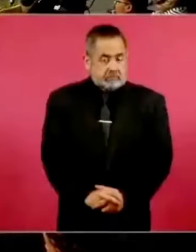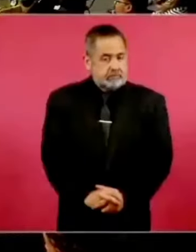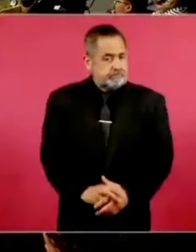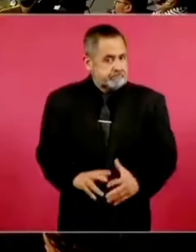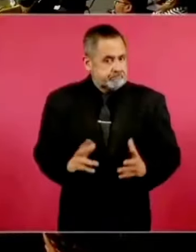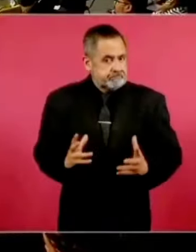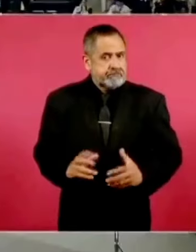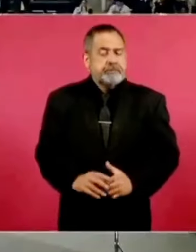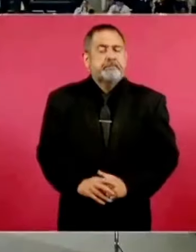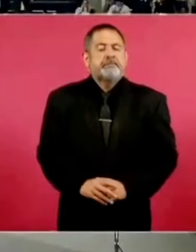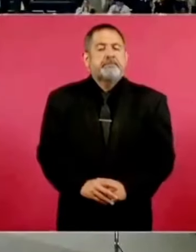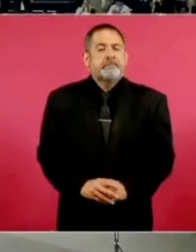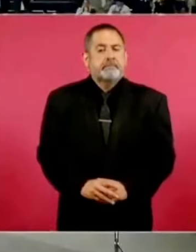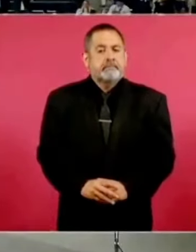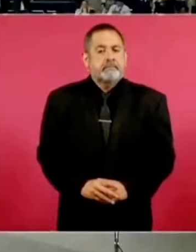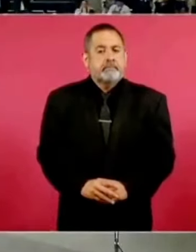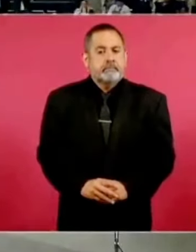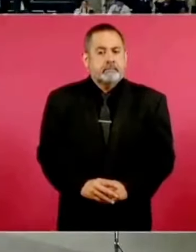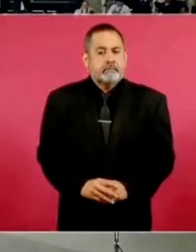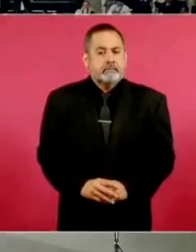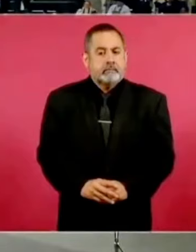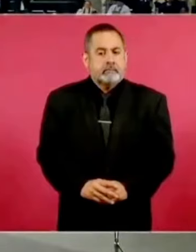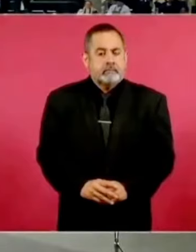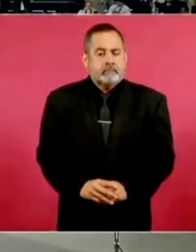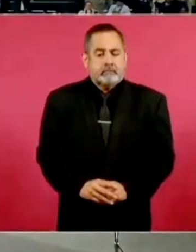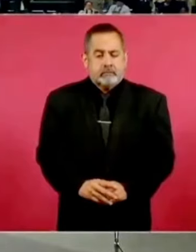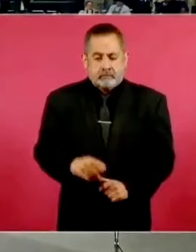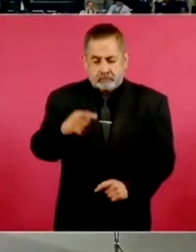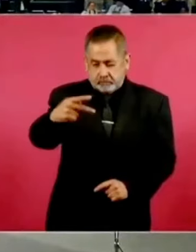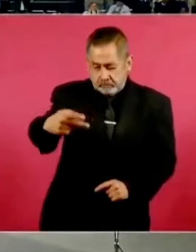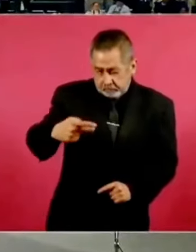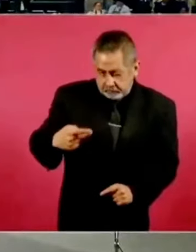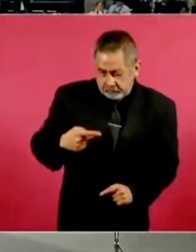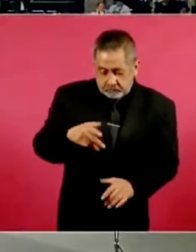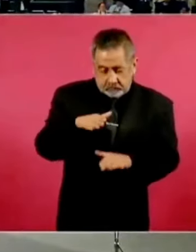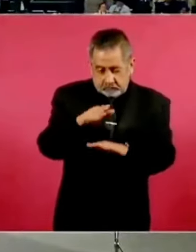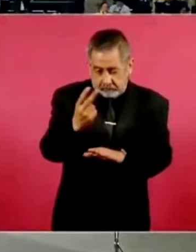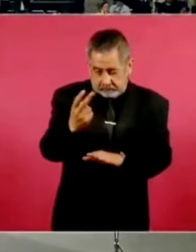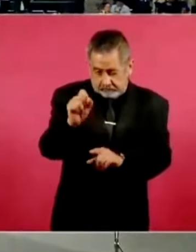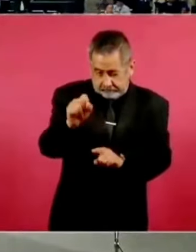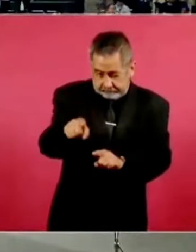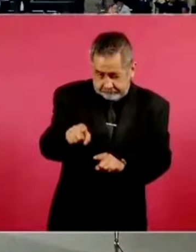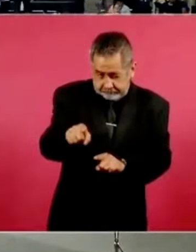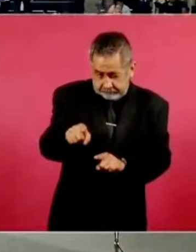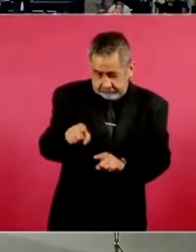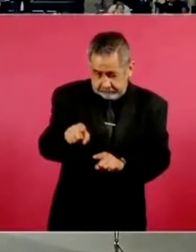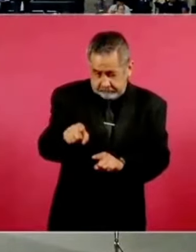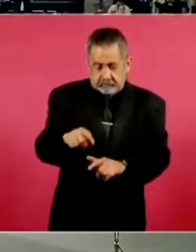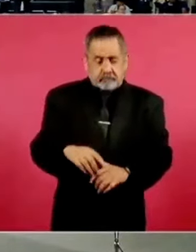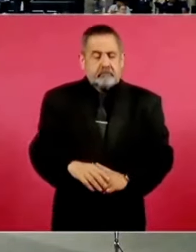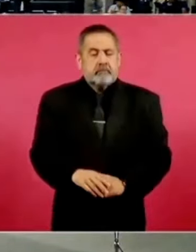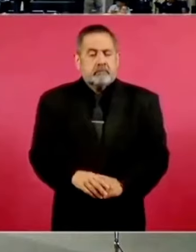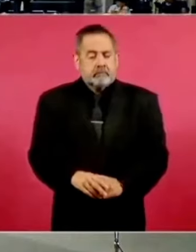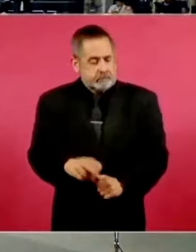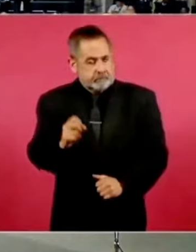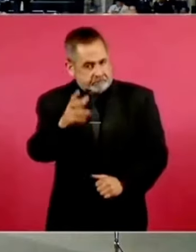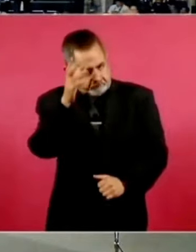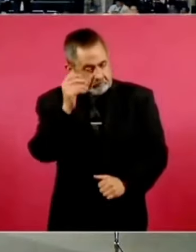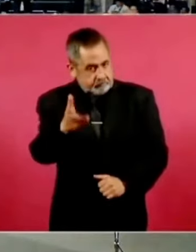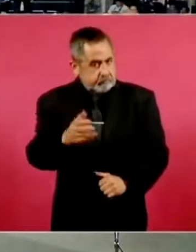Bueno, ¿vas a preguntar sobre esto? Ah, de acuerdo,